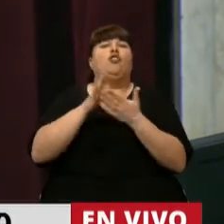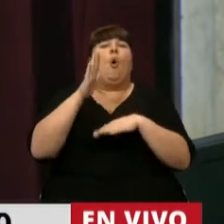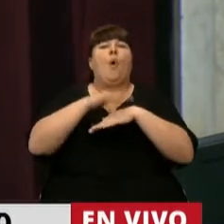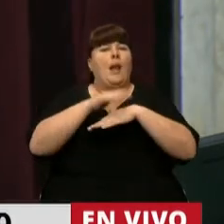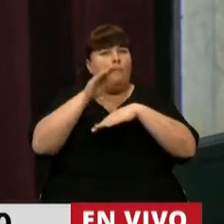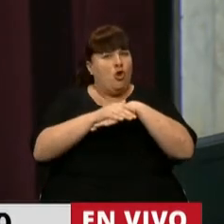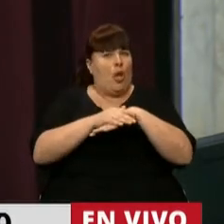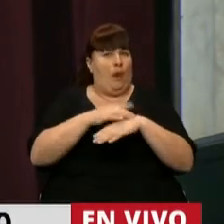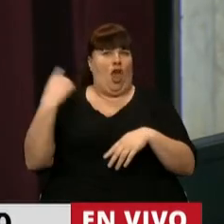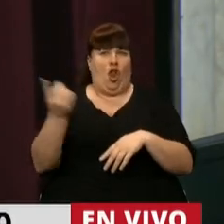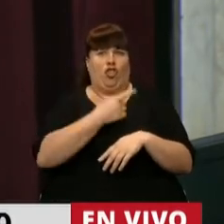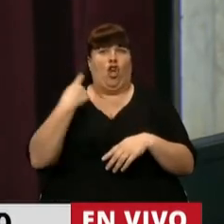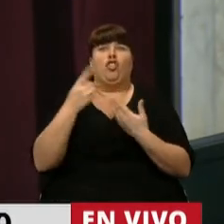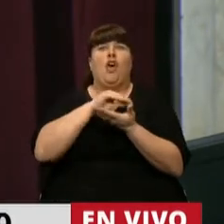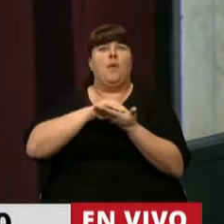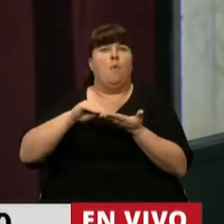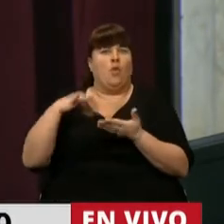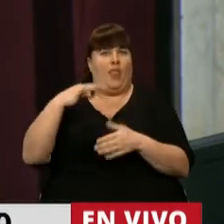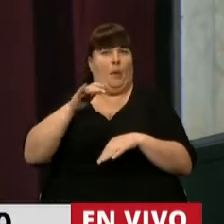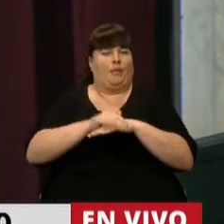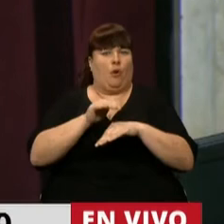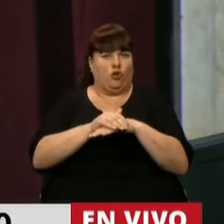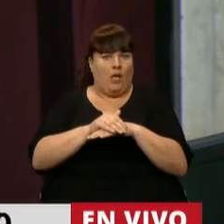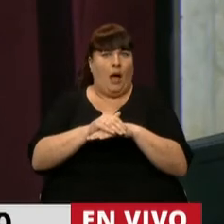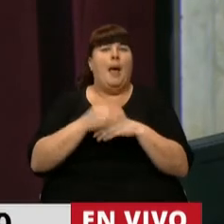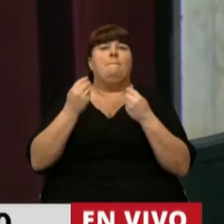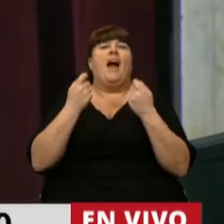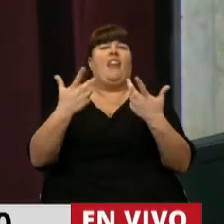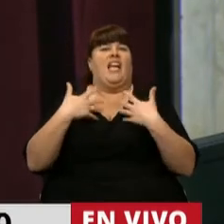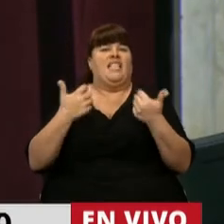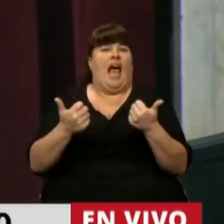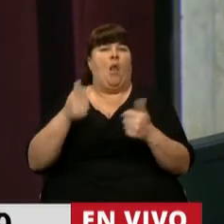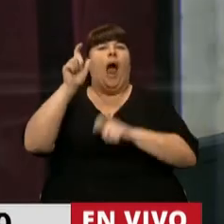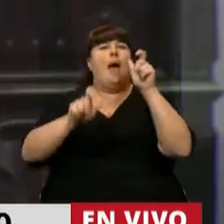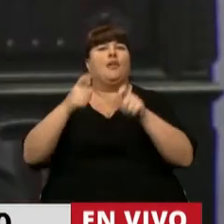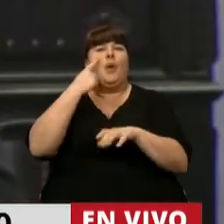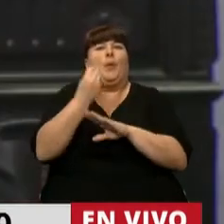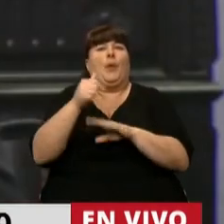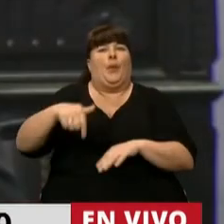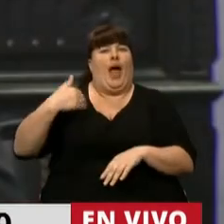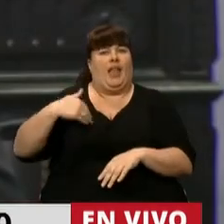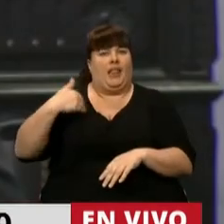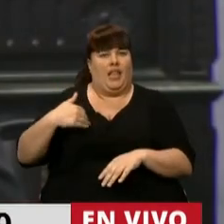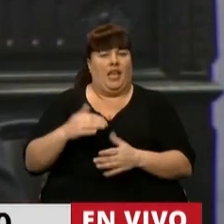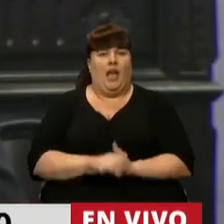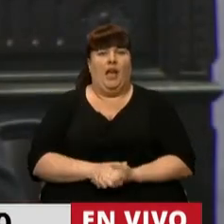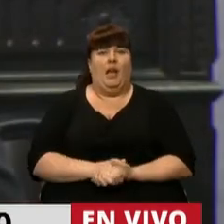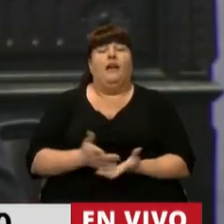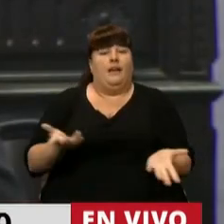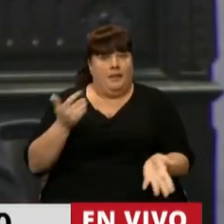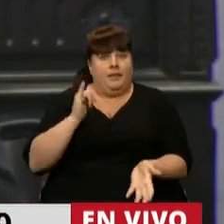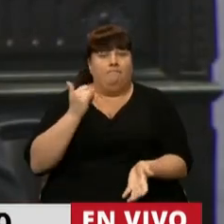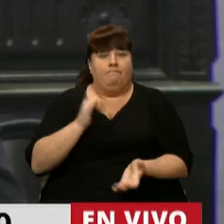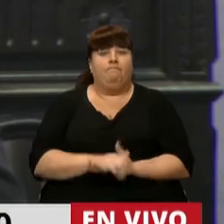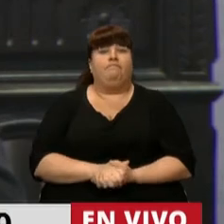responsabilidad que tenemos como legisladores de darle salud a los habitantes de la Argentina. Y sí,